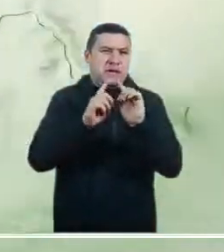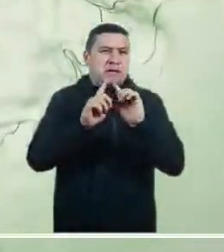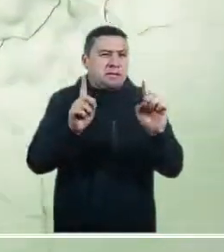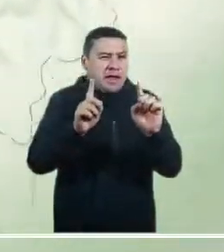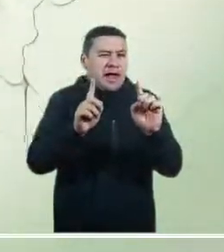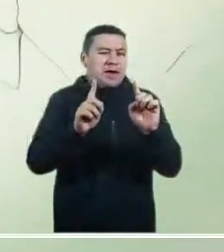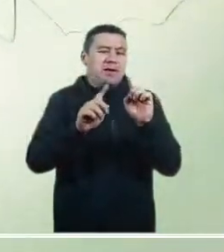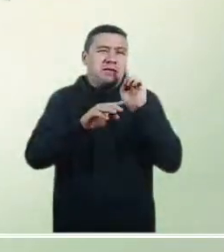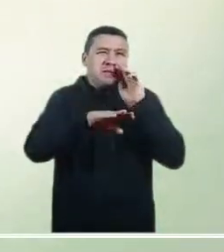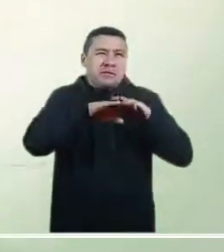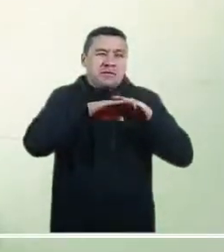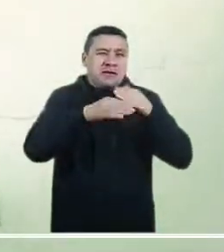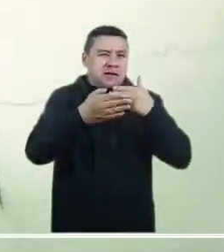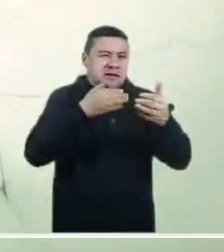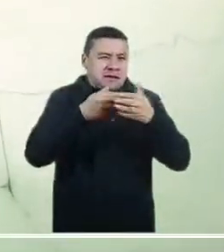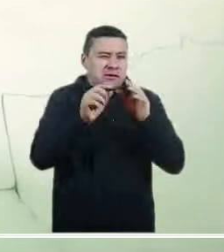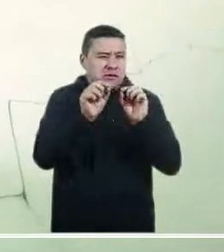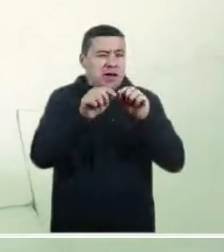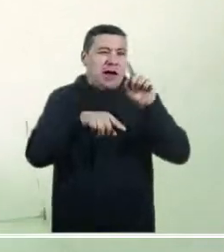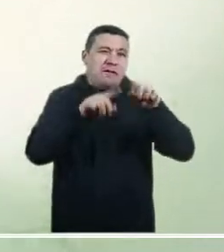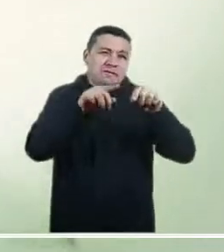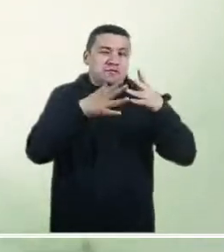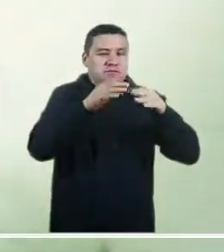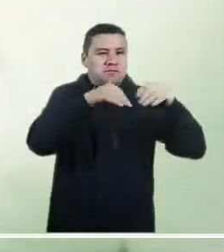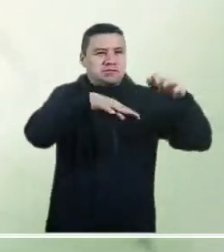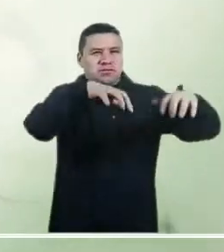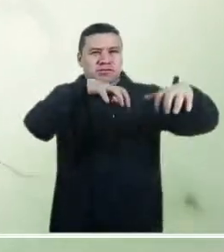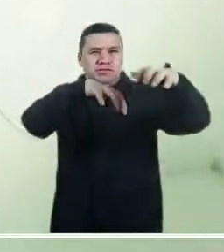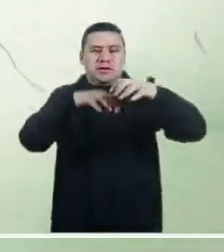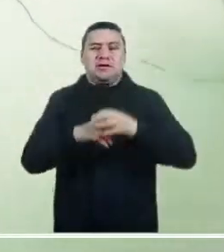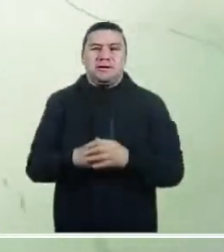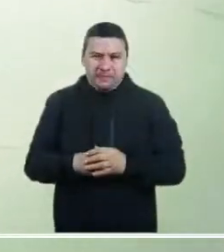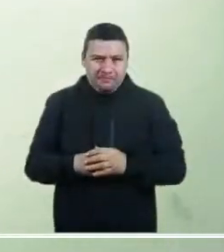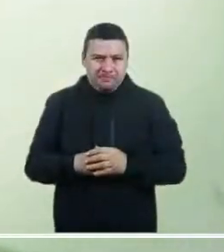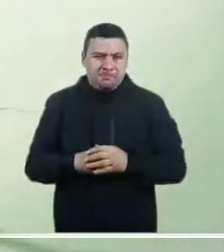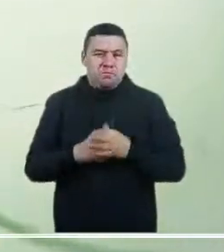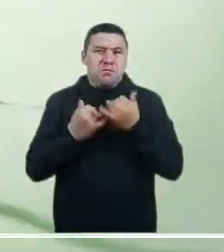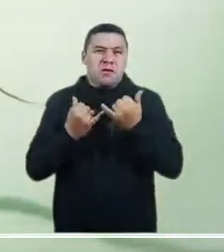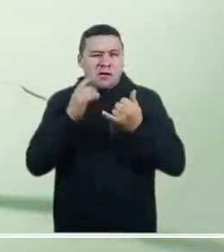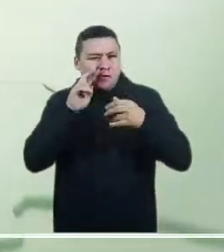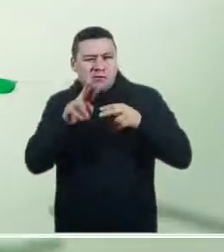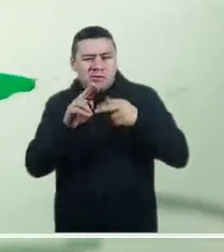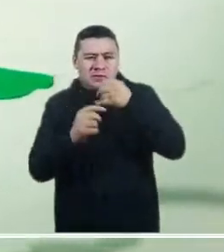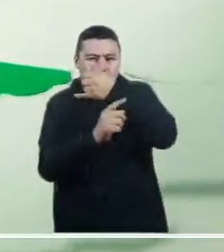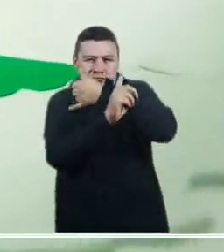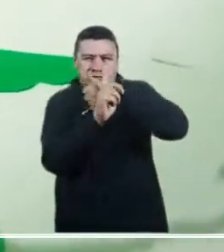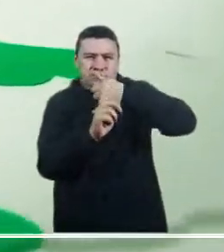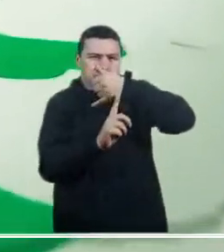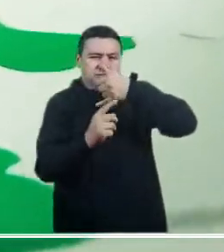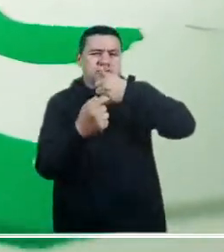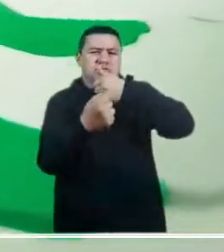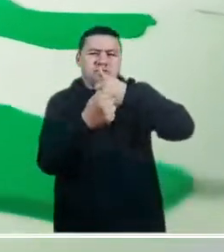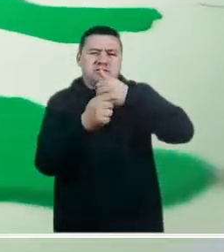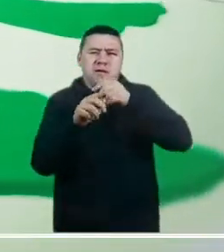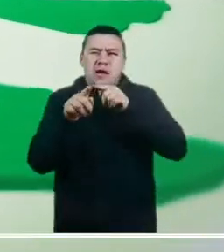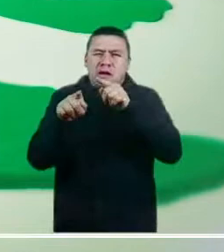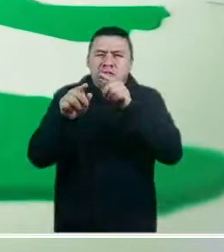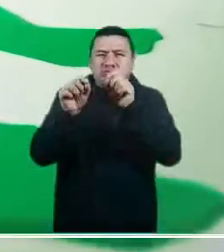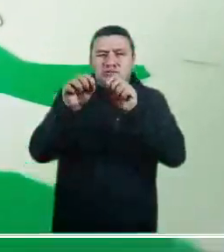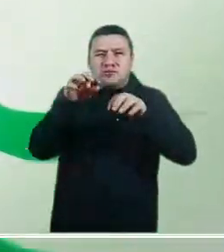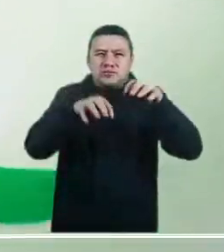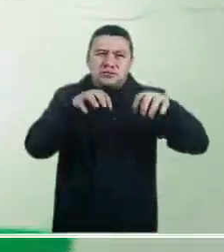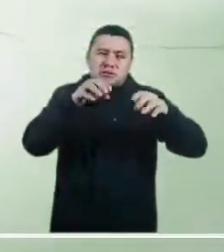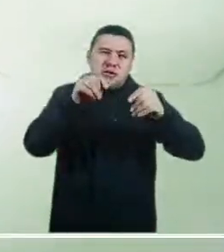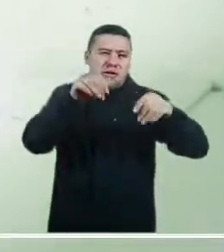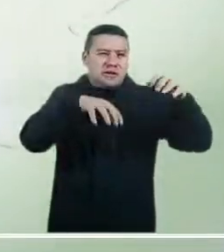proximidades de San Andrés pueden activarse algunas lluvias. Mañana seca promete el Pacífico colombiano, salvo por algunas